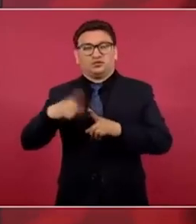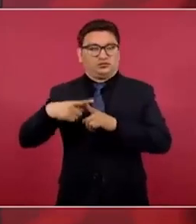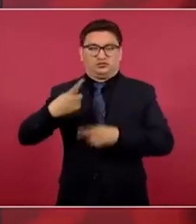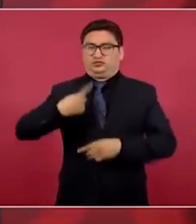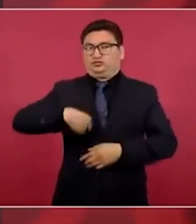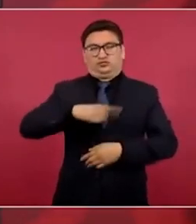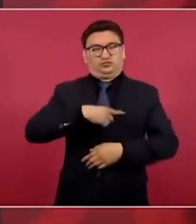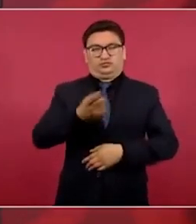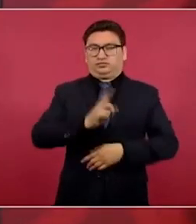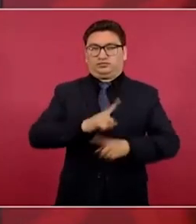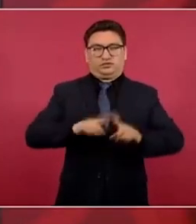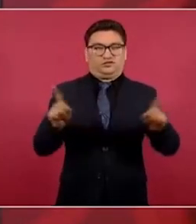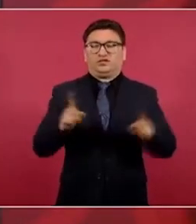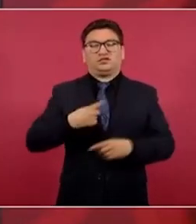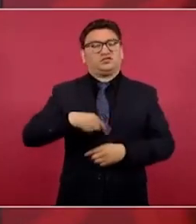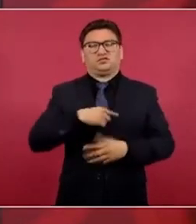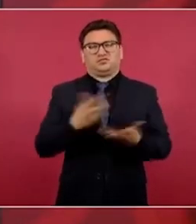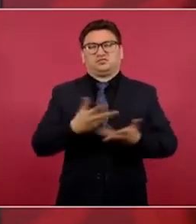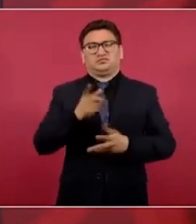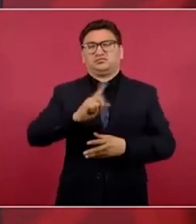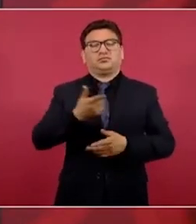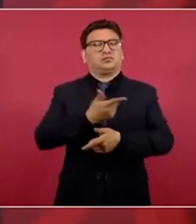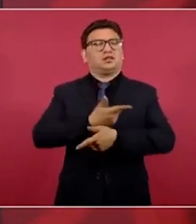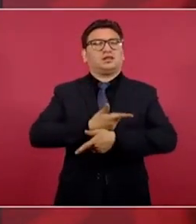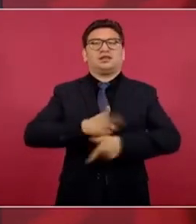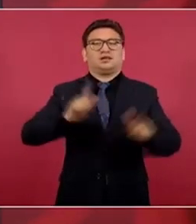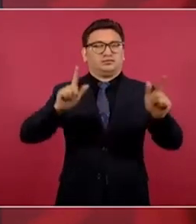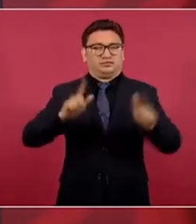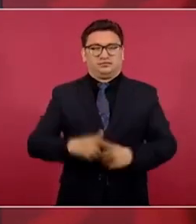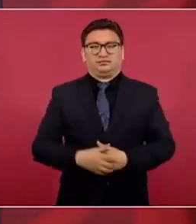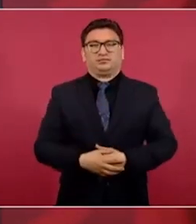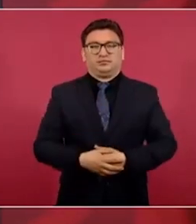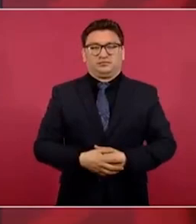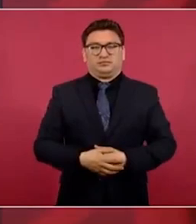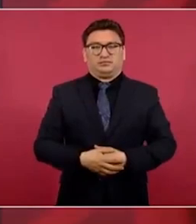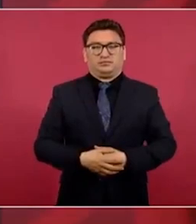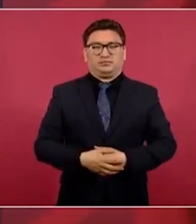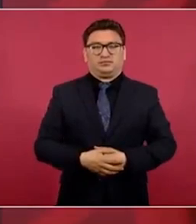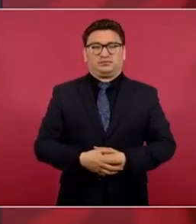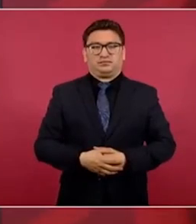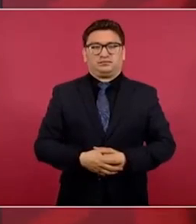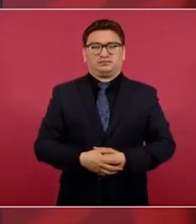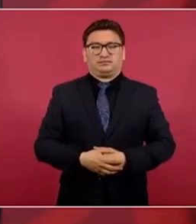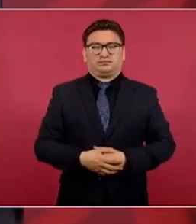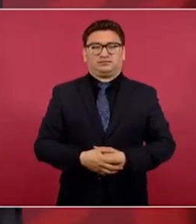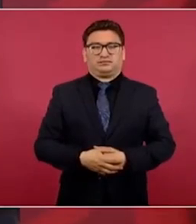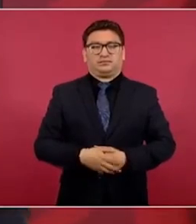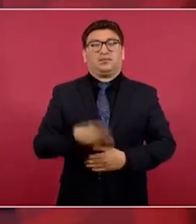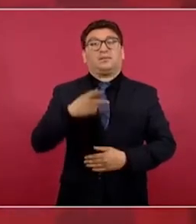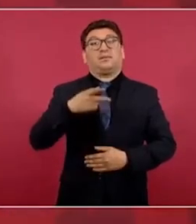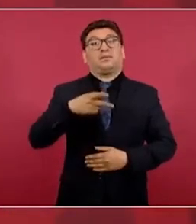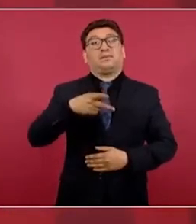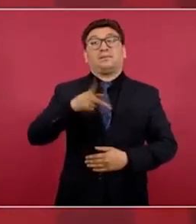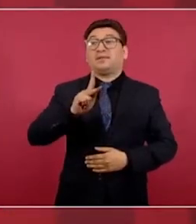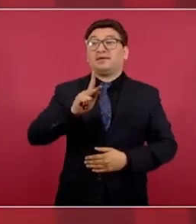no. Nosotros libres, somos pero tenemos un pueblo